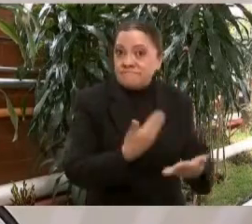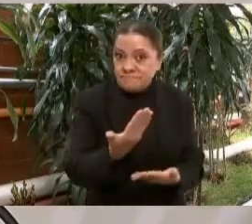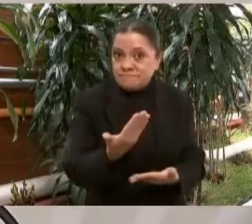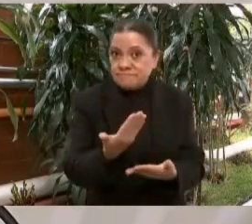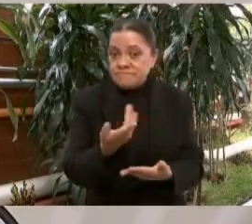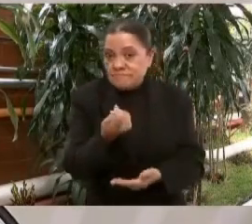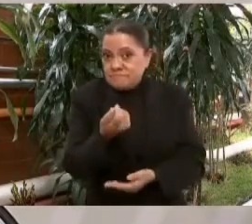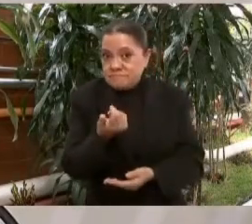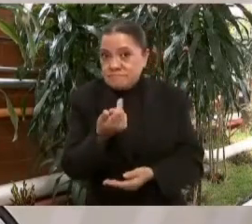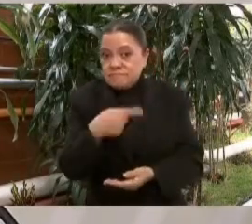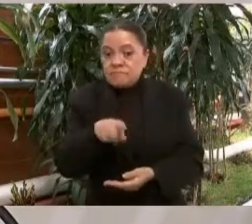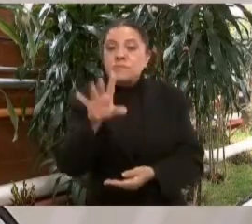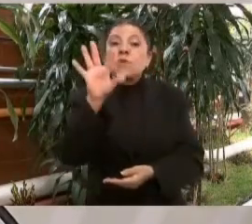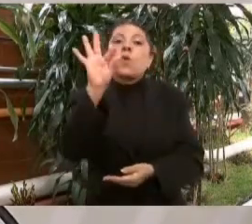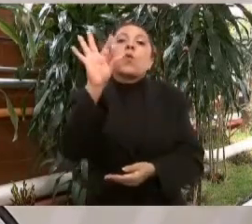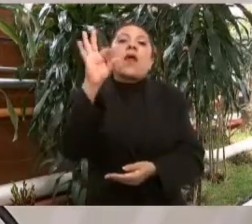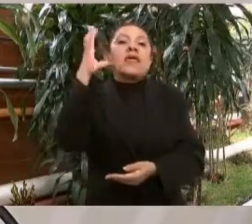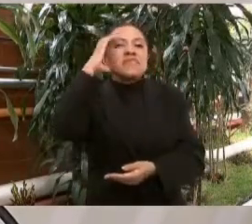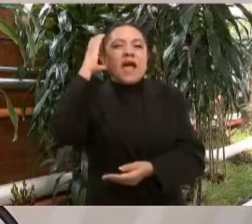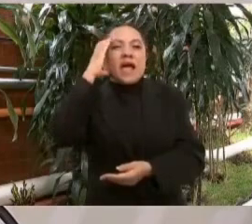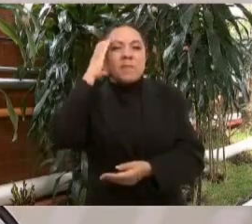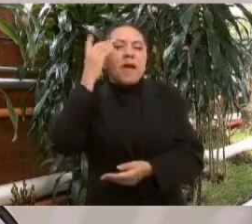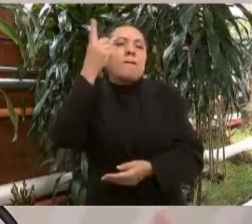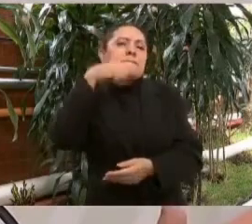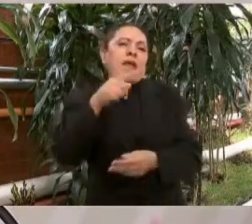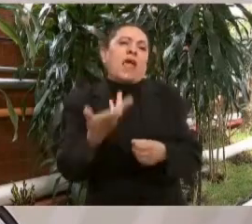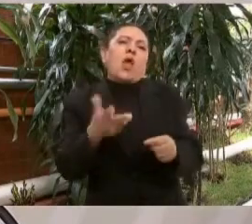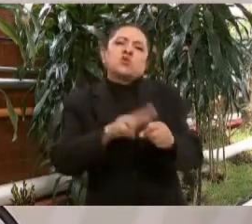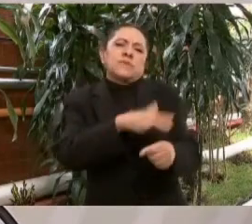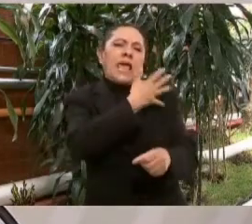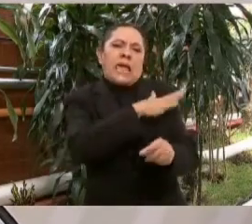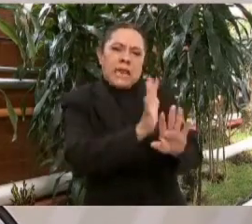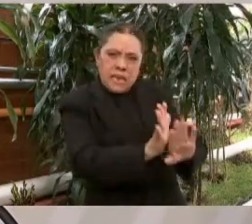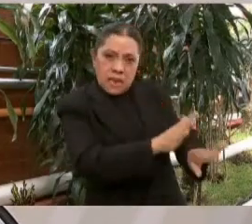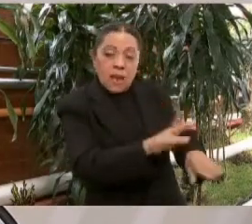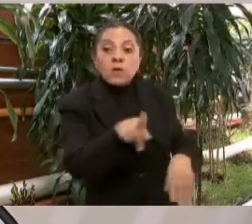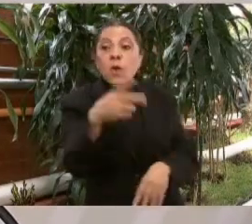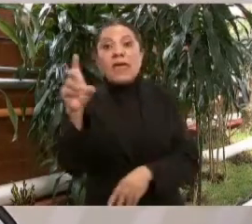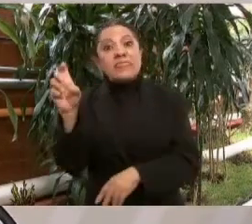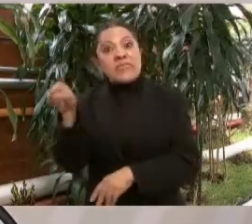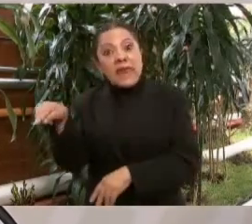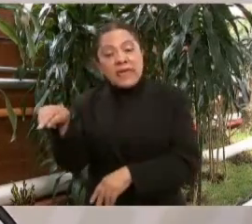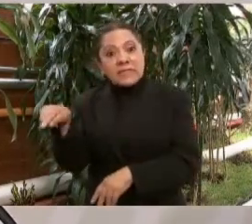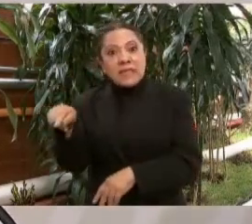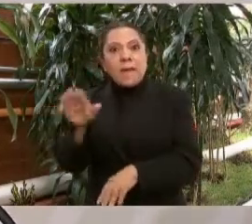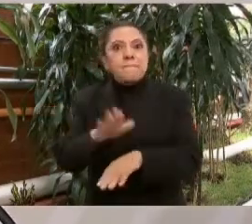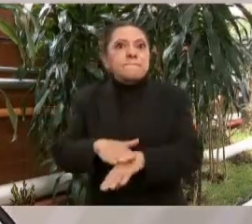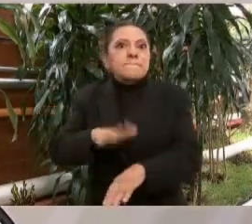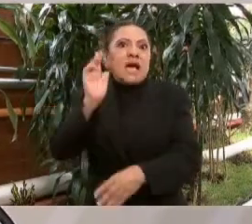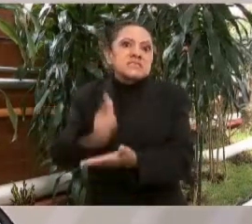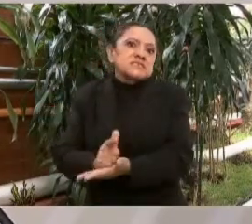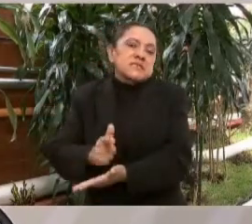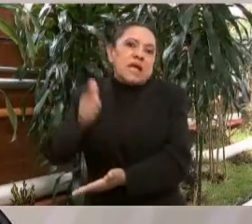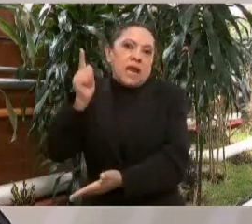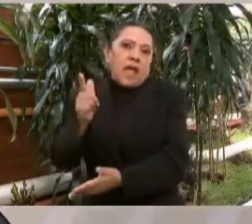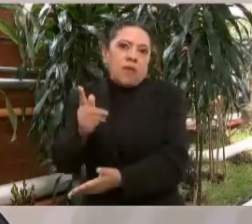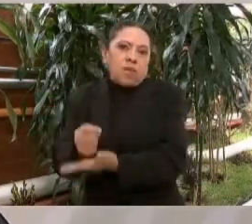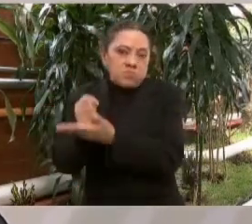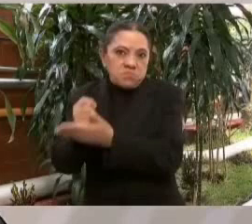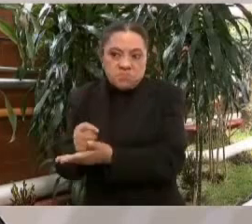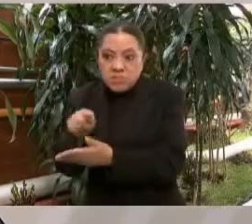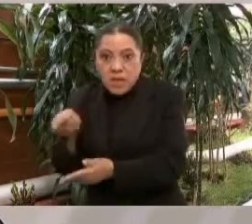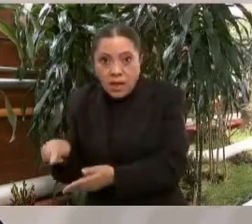40 camas de hospitalización general y las 30 de terapia intensiva, que no